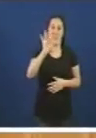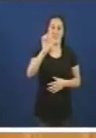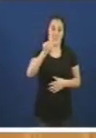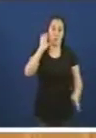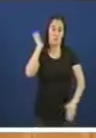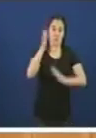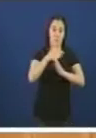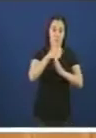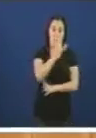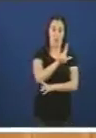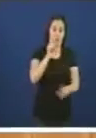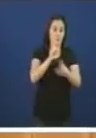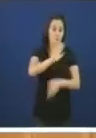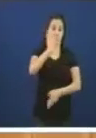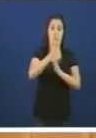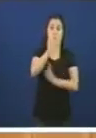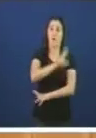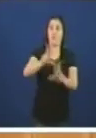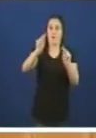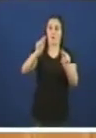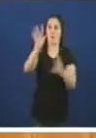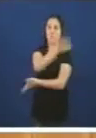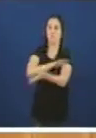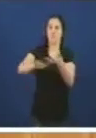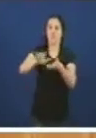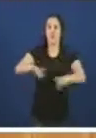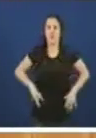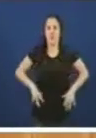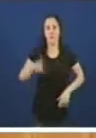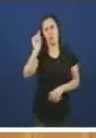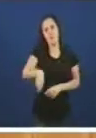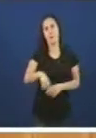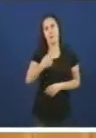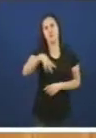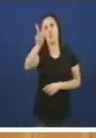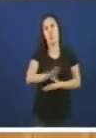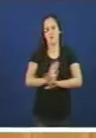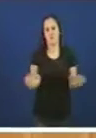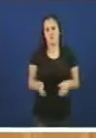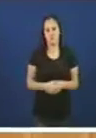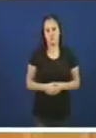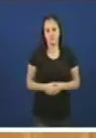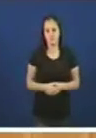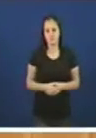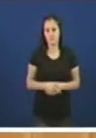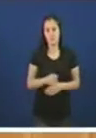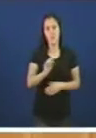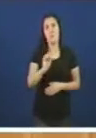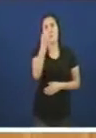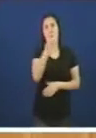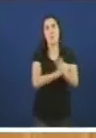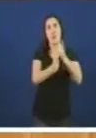fío da resolución do conflito de Resol con Argentina. Iso tamén era secundario. Había que defender outros intereses,